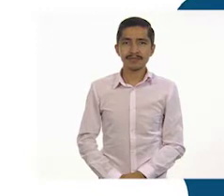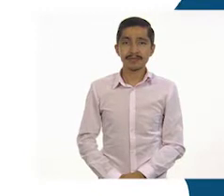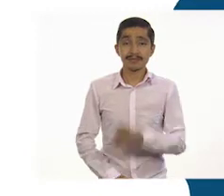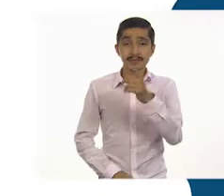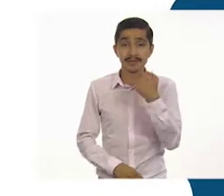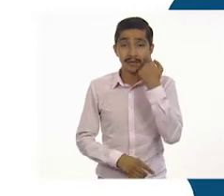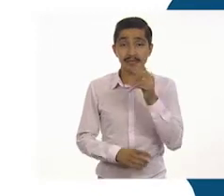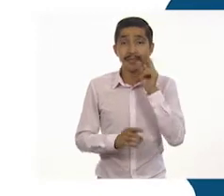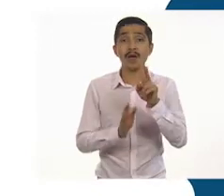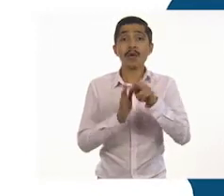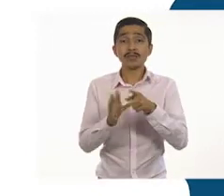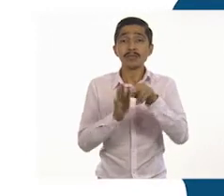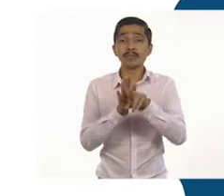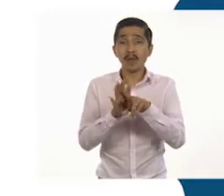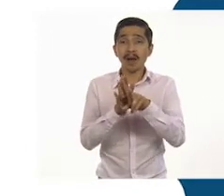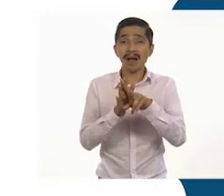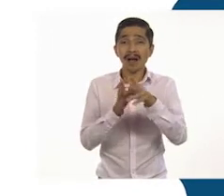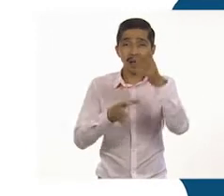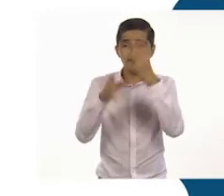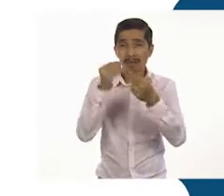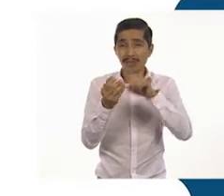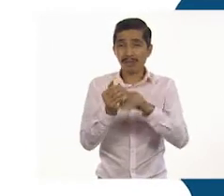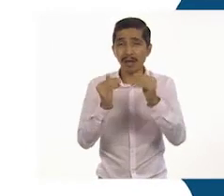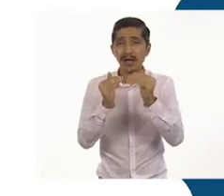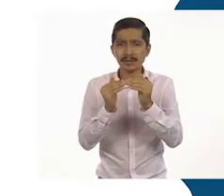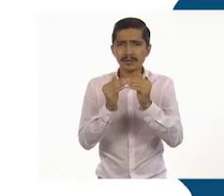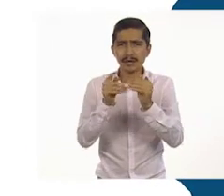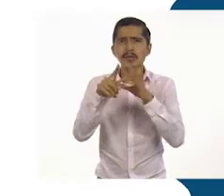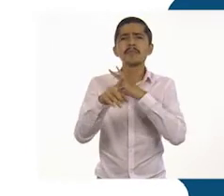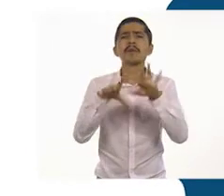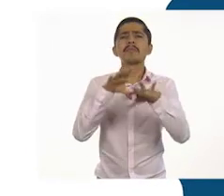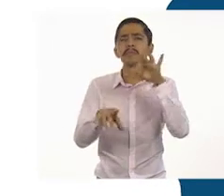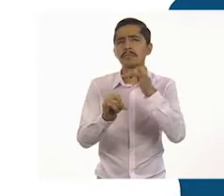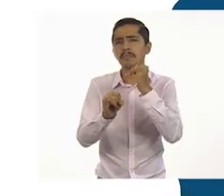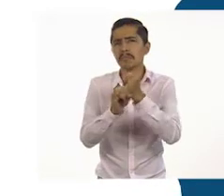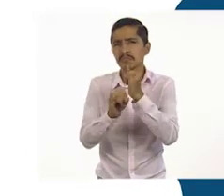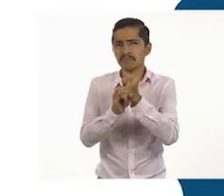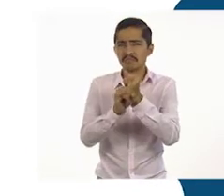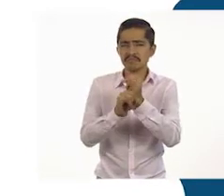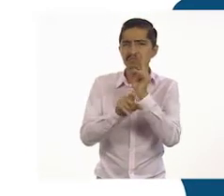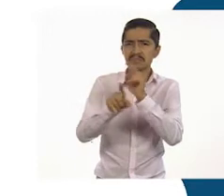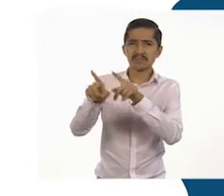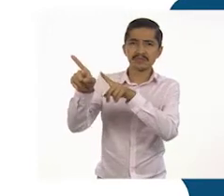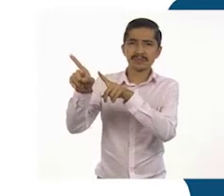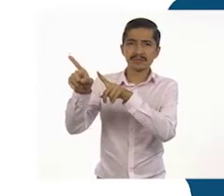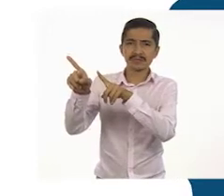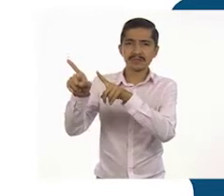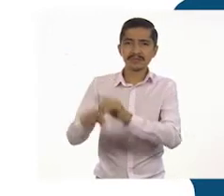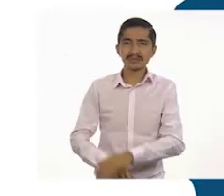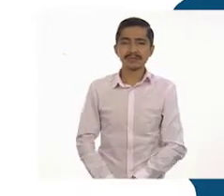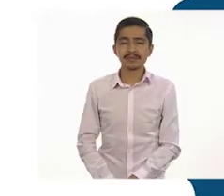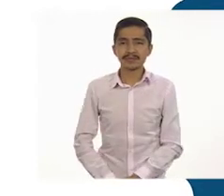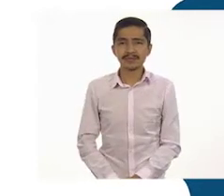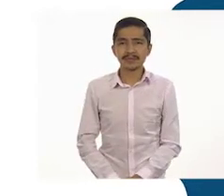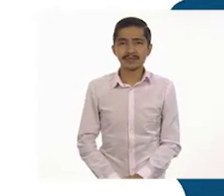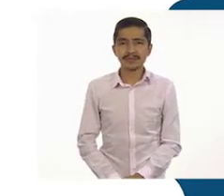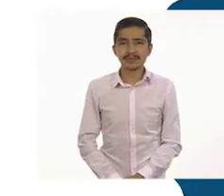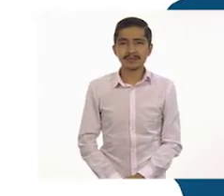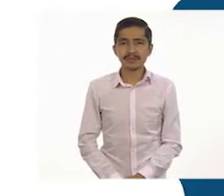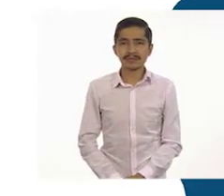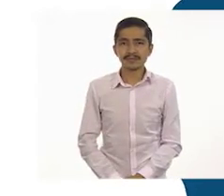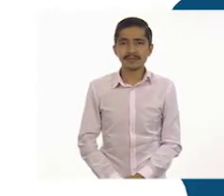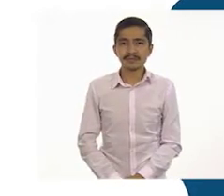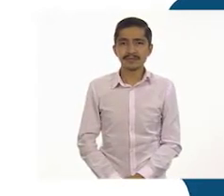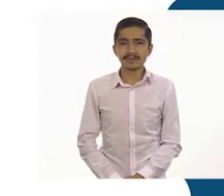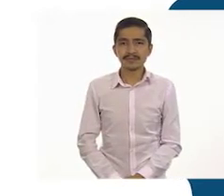Si quieres volver a ver el programa de Aprende en Casa, lo puedes encontrar en la siguiente liga, aprendeencasa.sep.gov